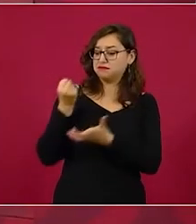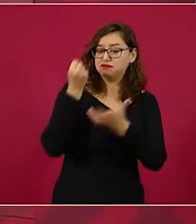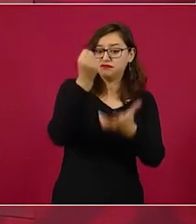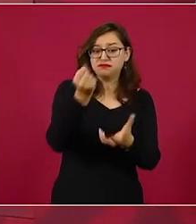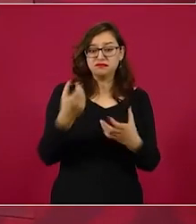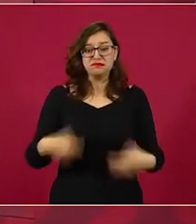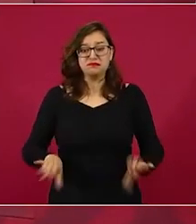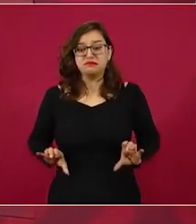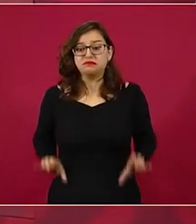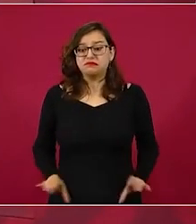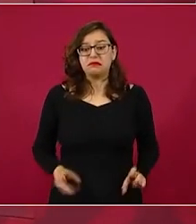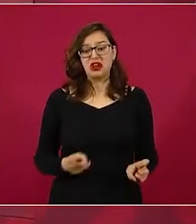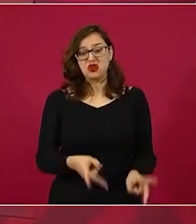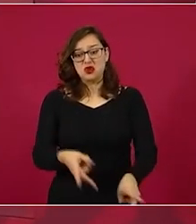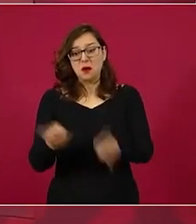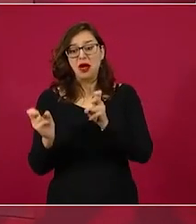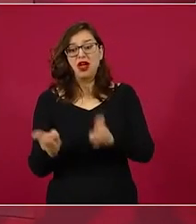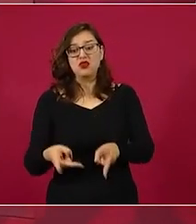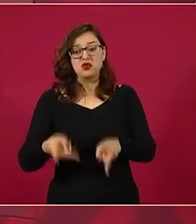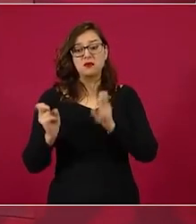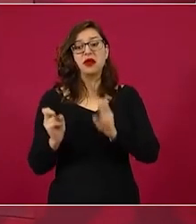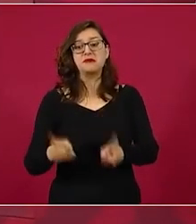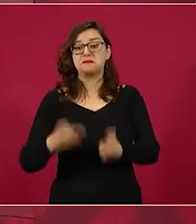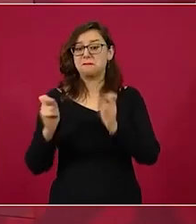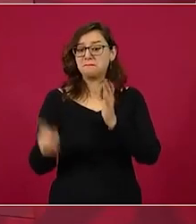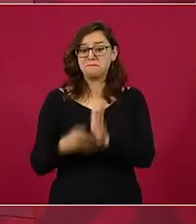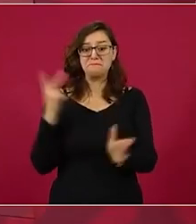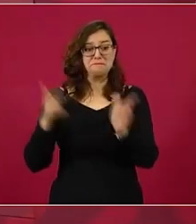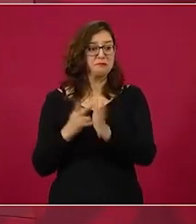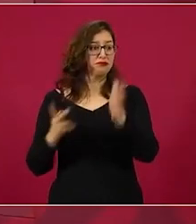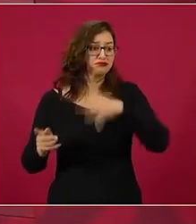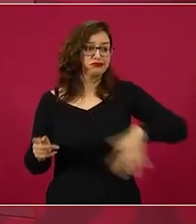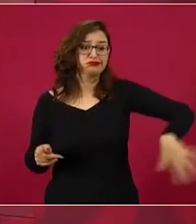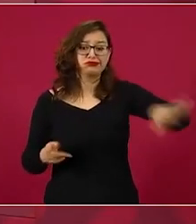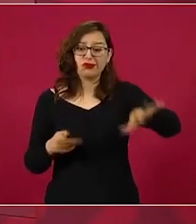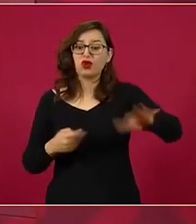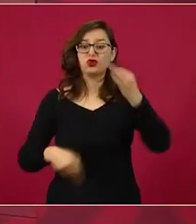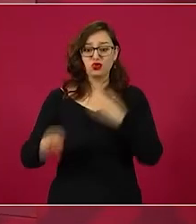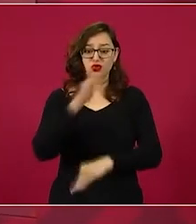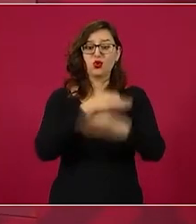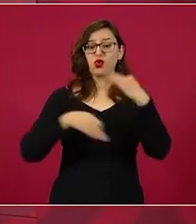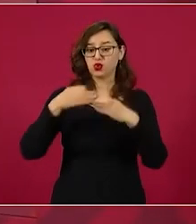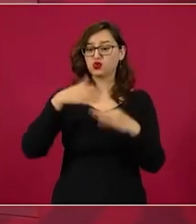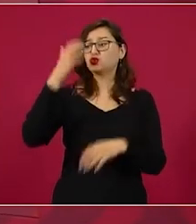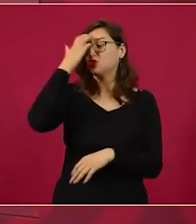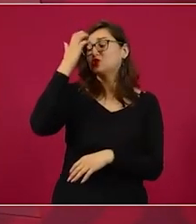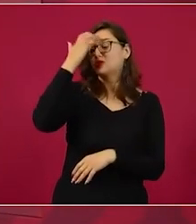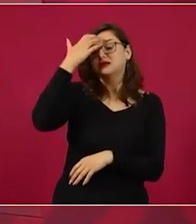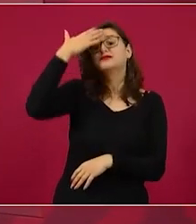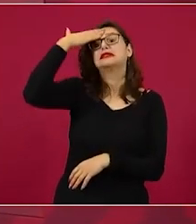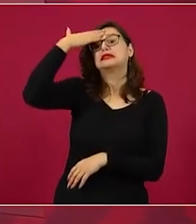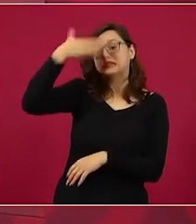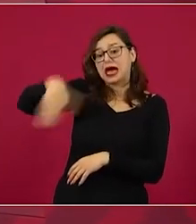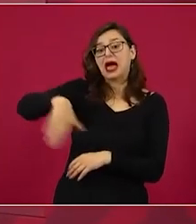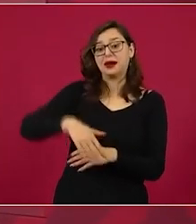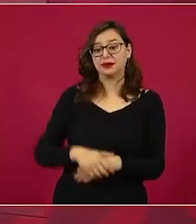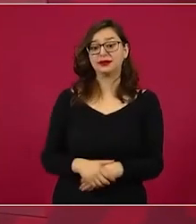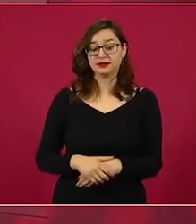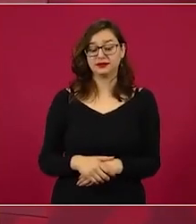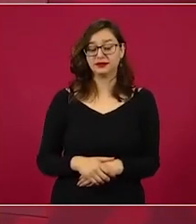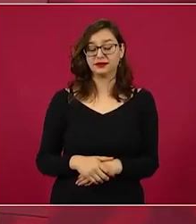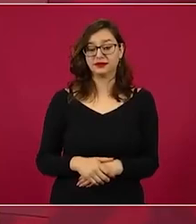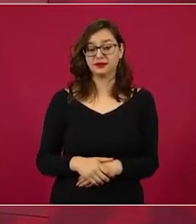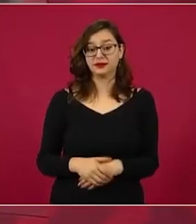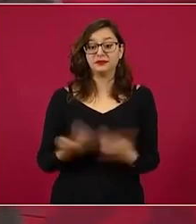como todos, pero ahora ellos no